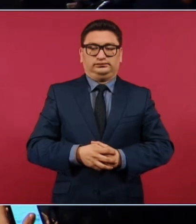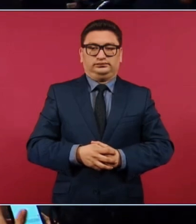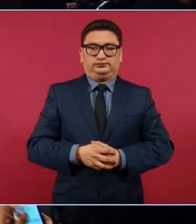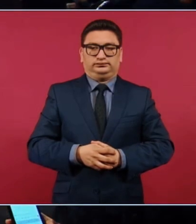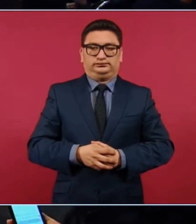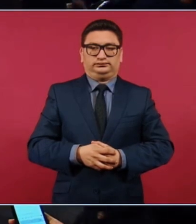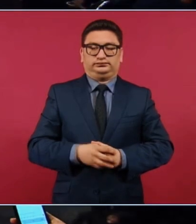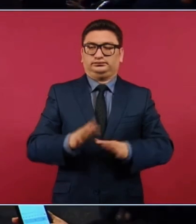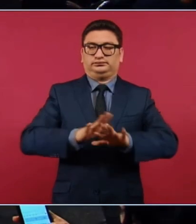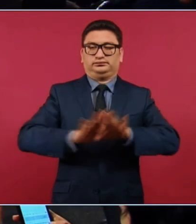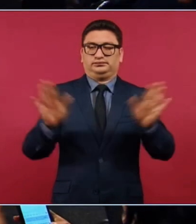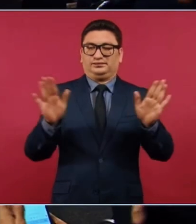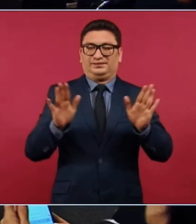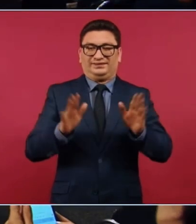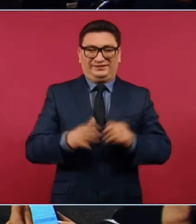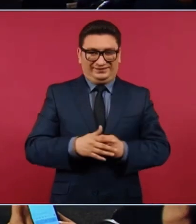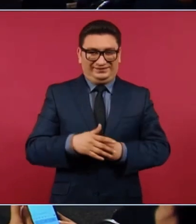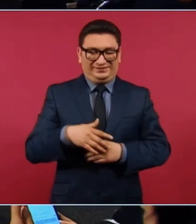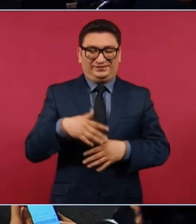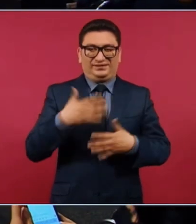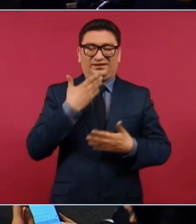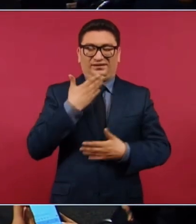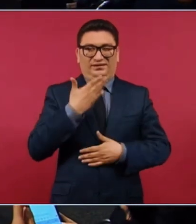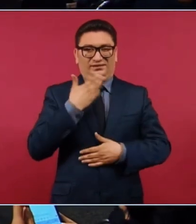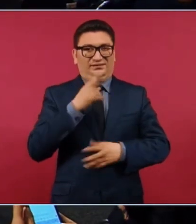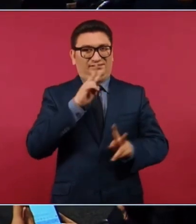Ya, es buenísimo, ¿no?